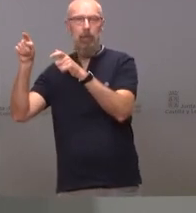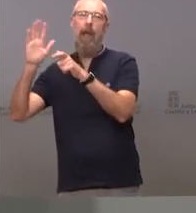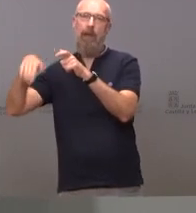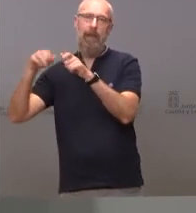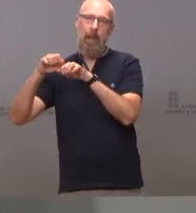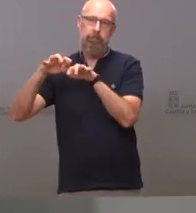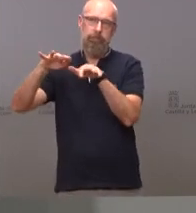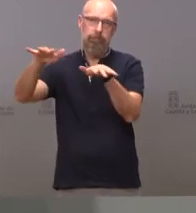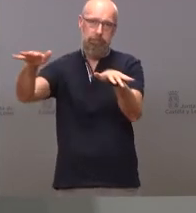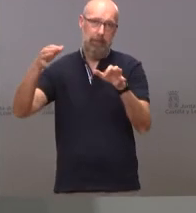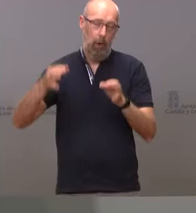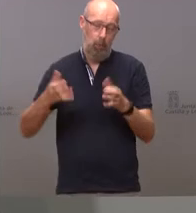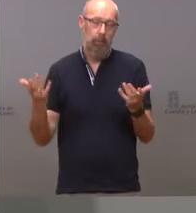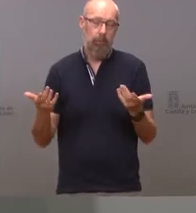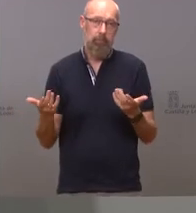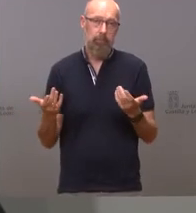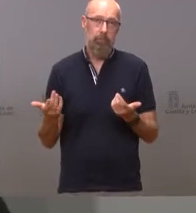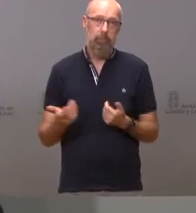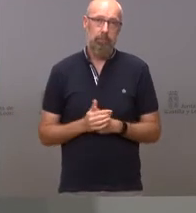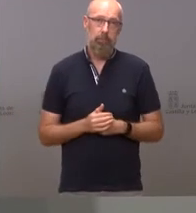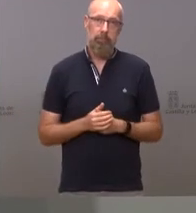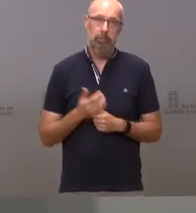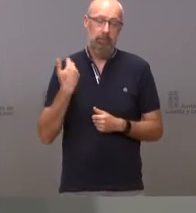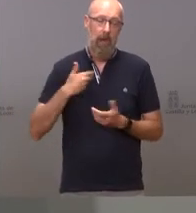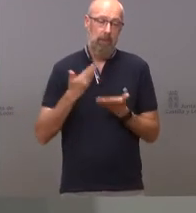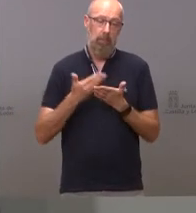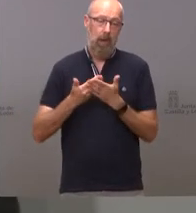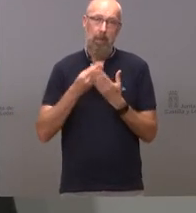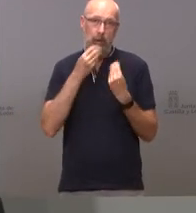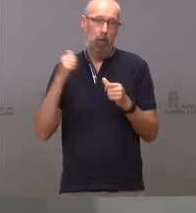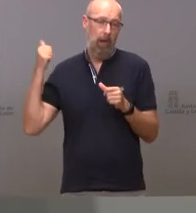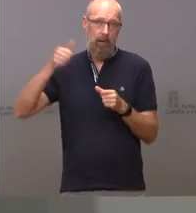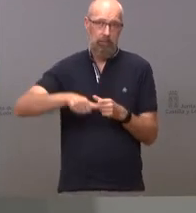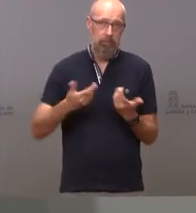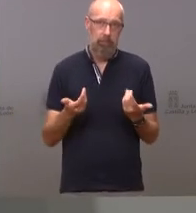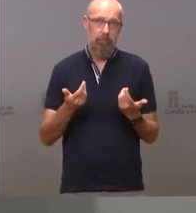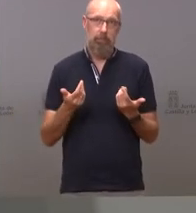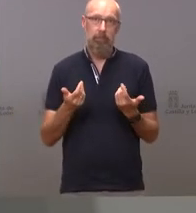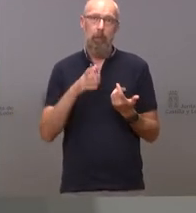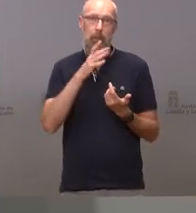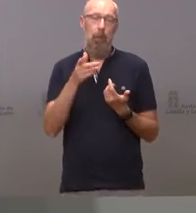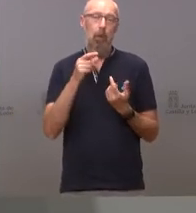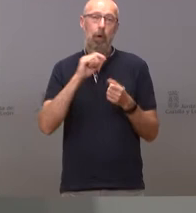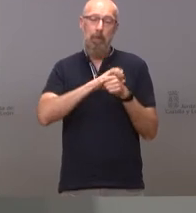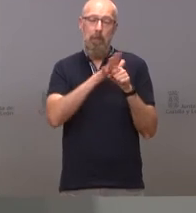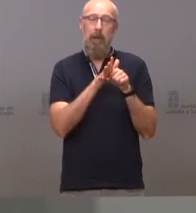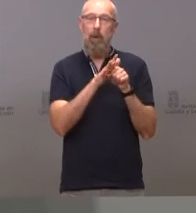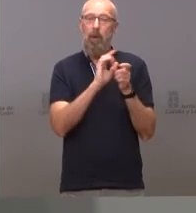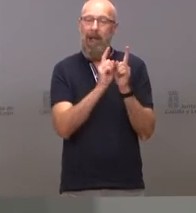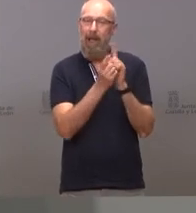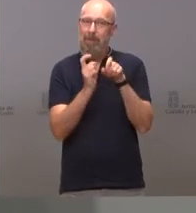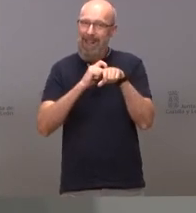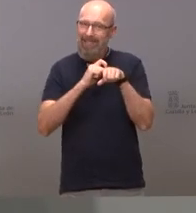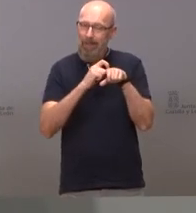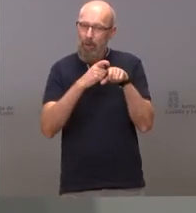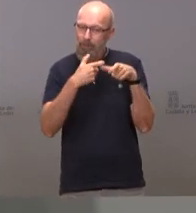y el virus no se comporta diferente lo hemos visto ya a lo largo de toda la pandemia. Las variantes van ocupando el espacio a medida que son más